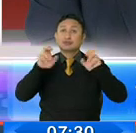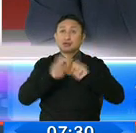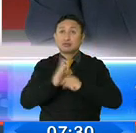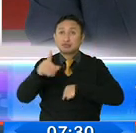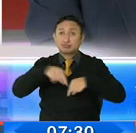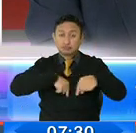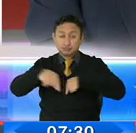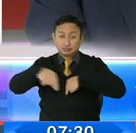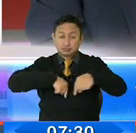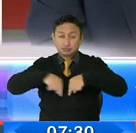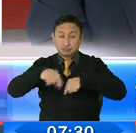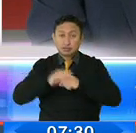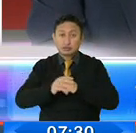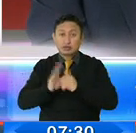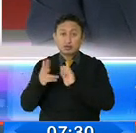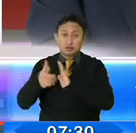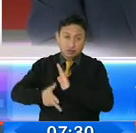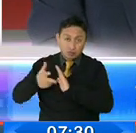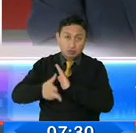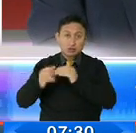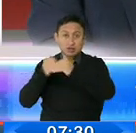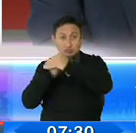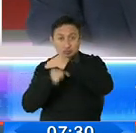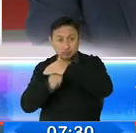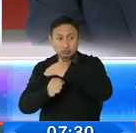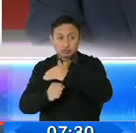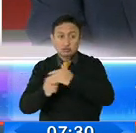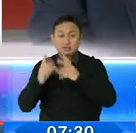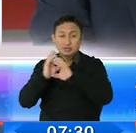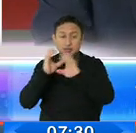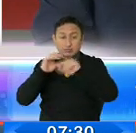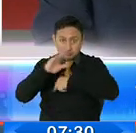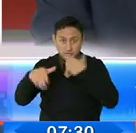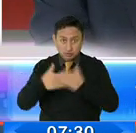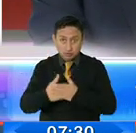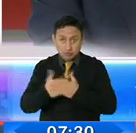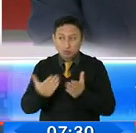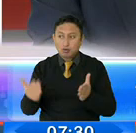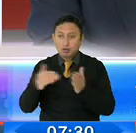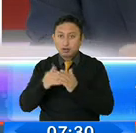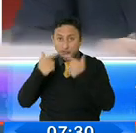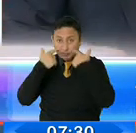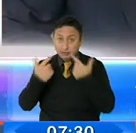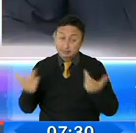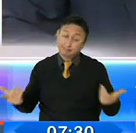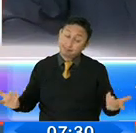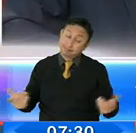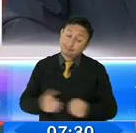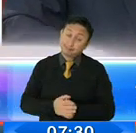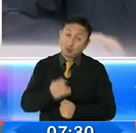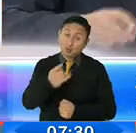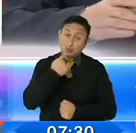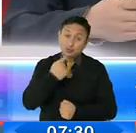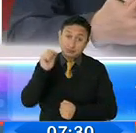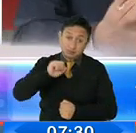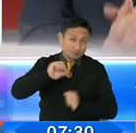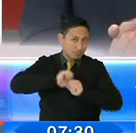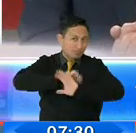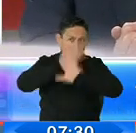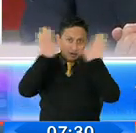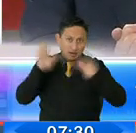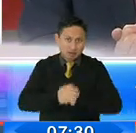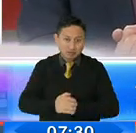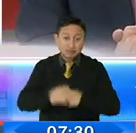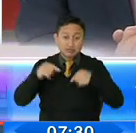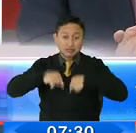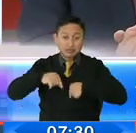vialidad de las estaciones, de todo lo que se realiza con la transportación. Entonces, claro, lo que usted dice es absolutamente claro. No